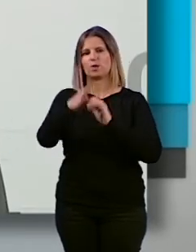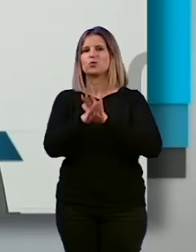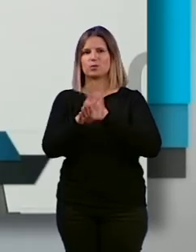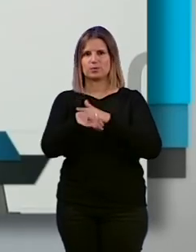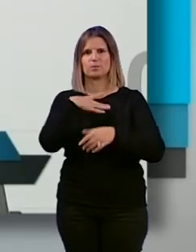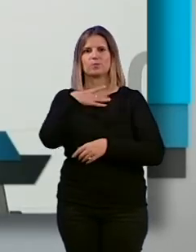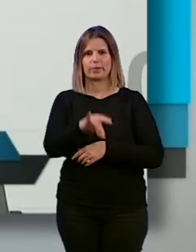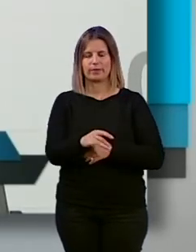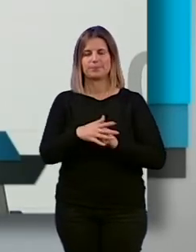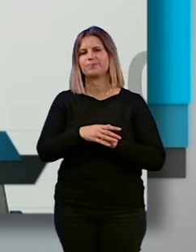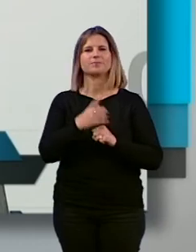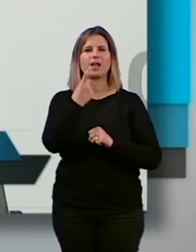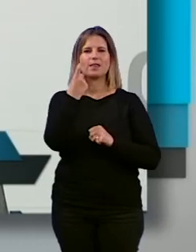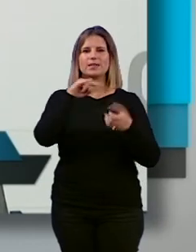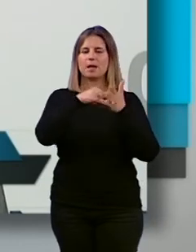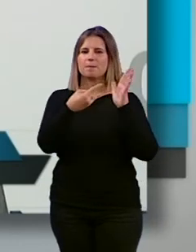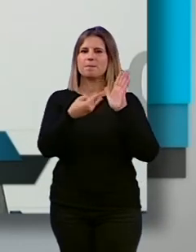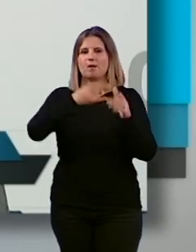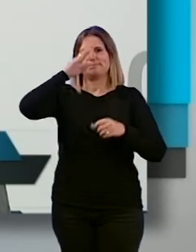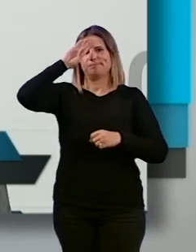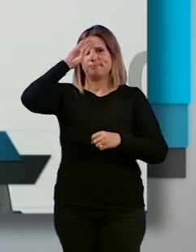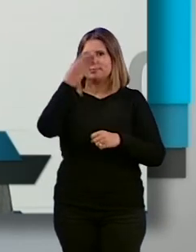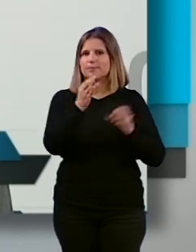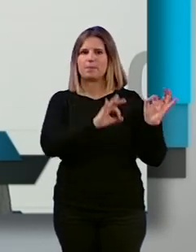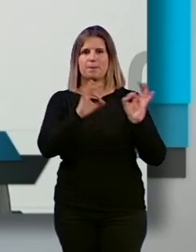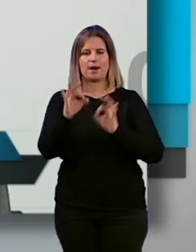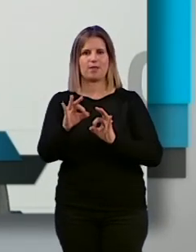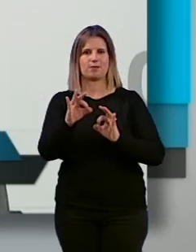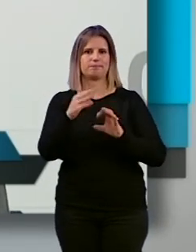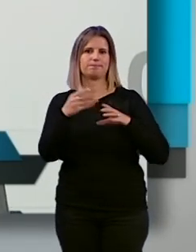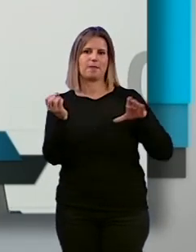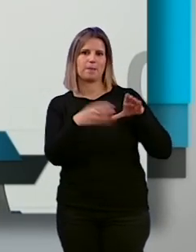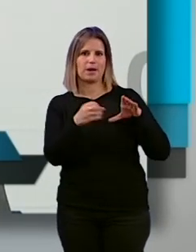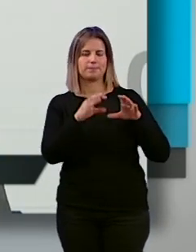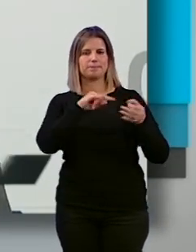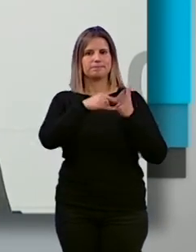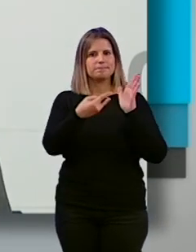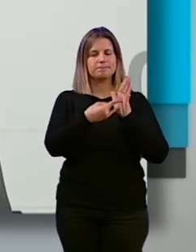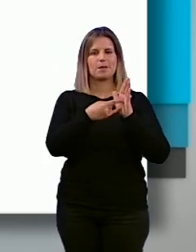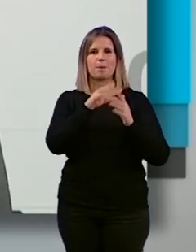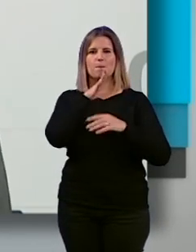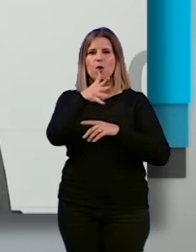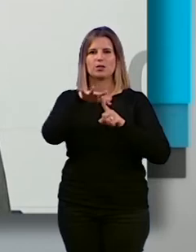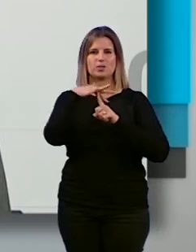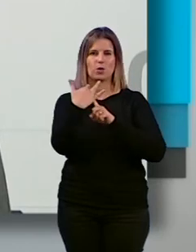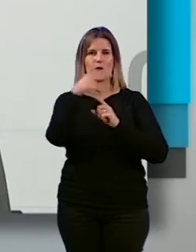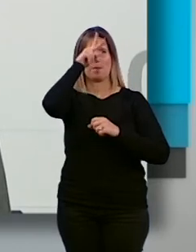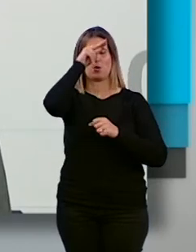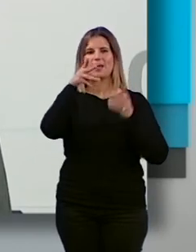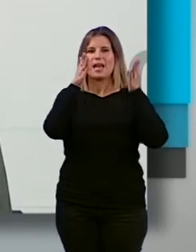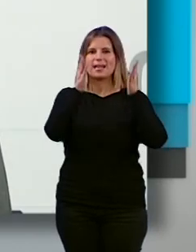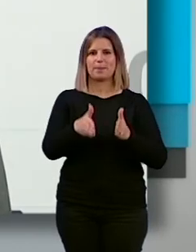plantear un plan de contingencia para resolver esta preocupante situación. Capítulo 2,